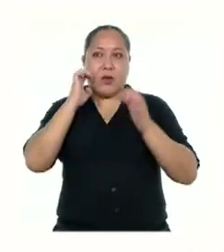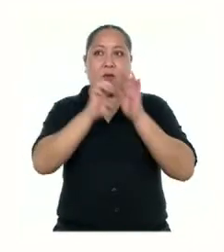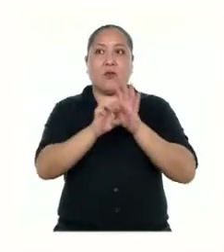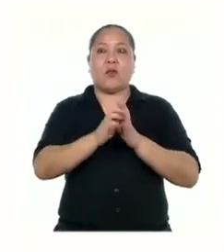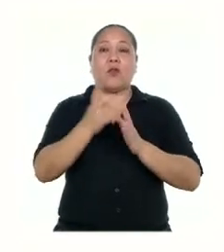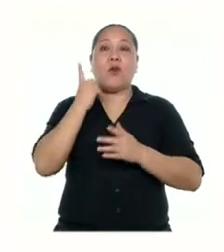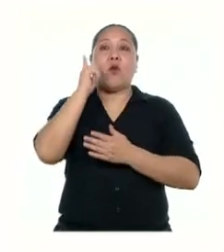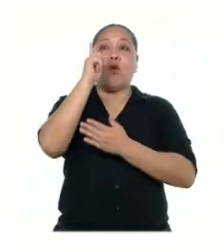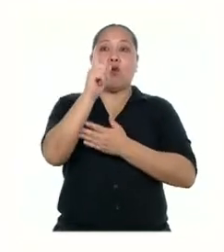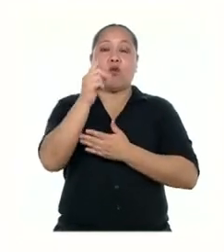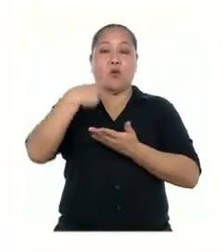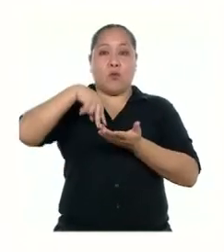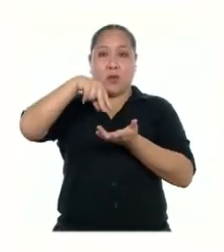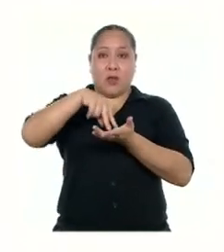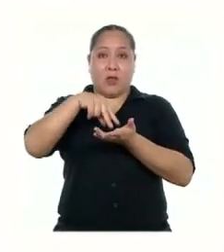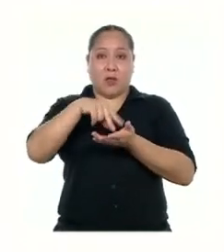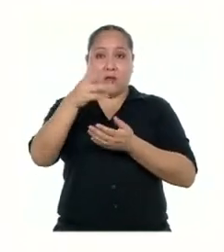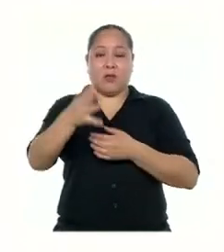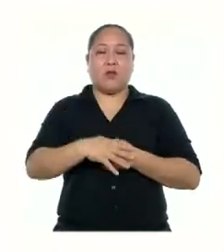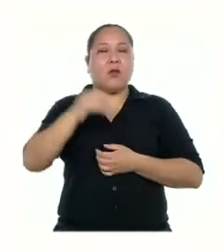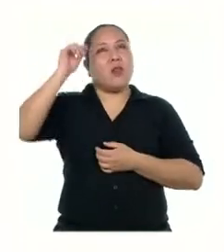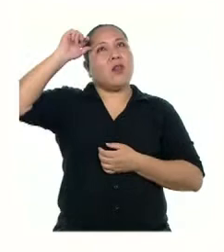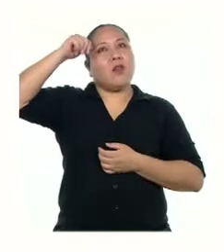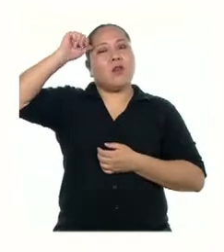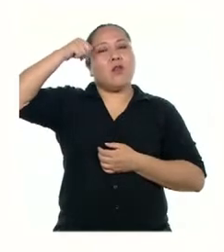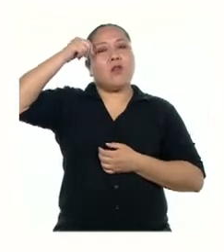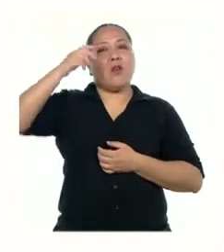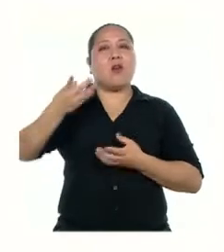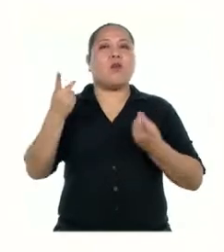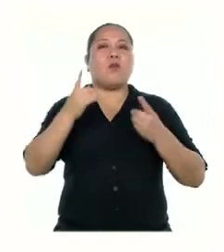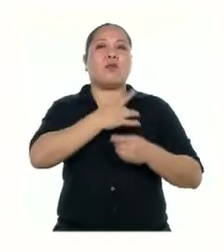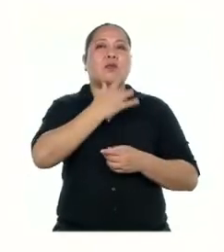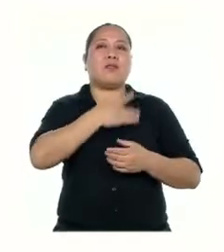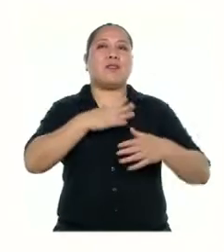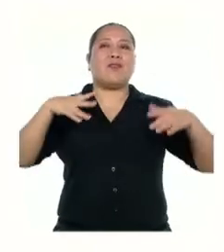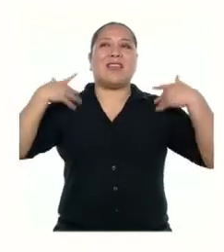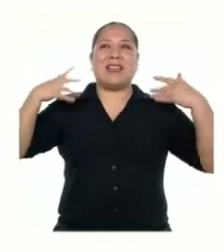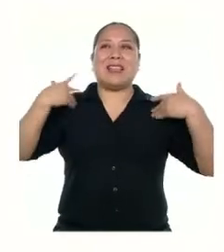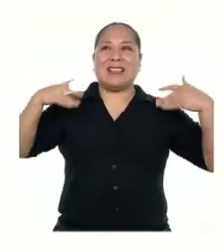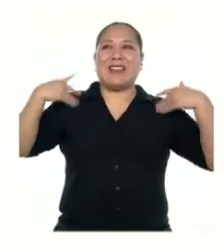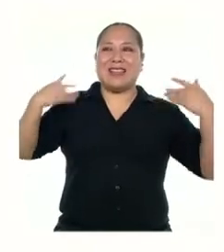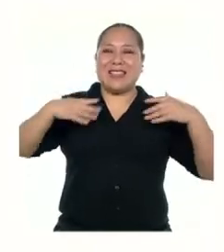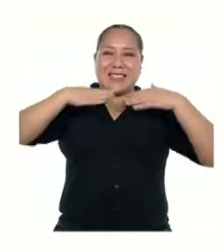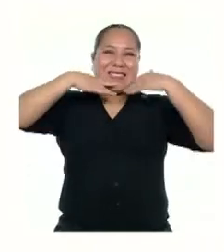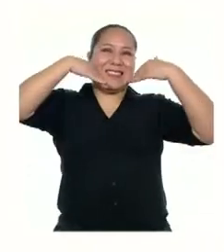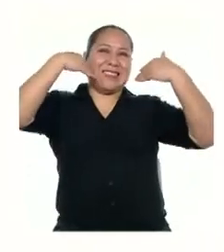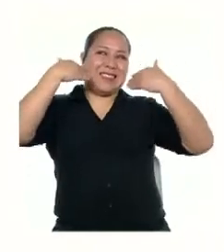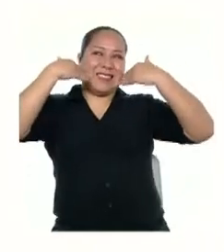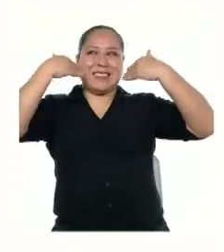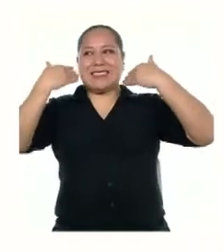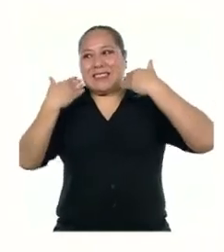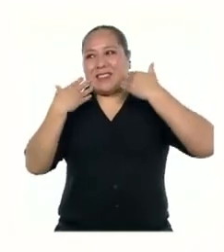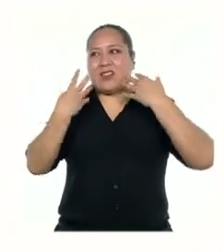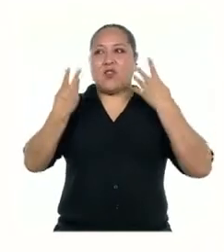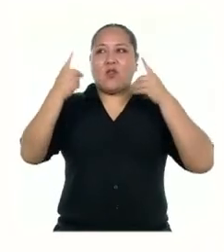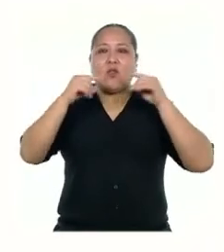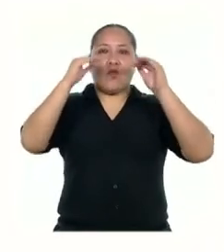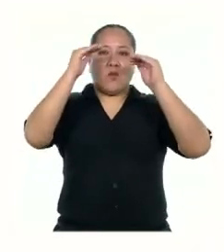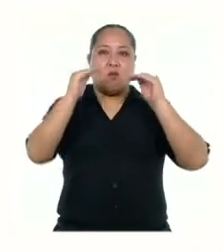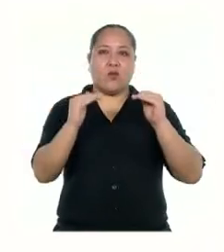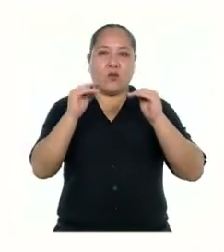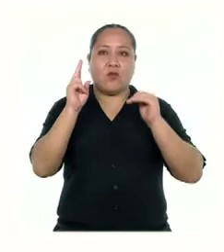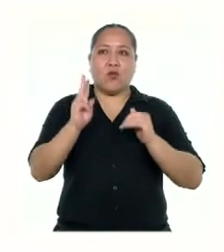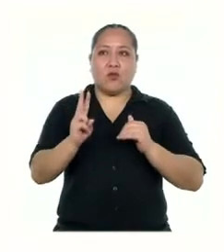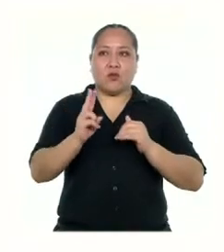cuando estaba en posición uno o de pie, voy a recordar cuando estoy feliz. Cuando estoy feliz, alegre, sonriendo. Cuando estoy en posición dos y